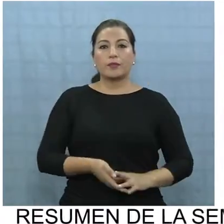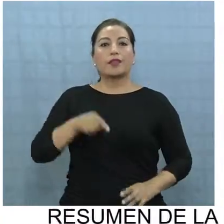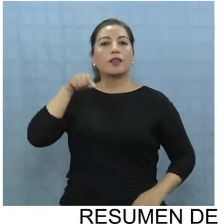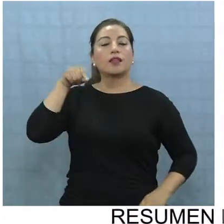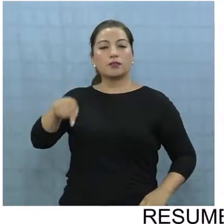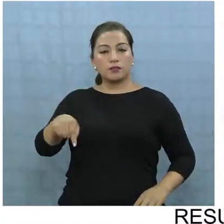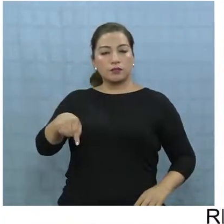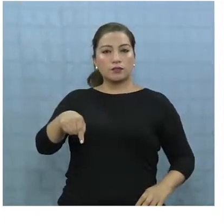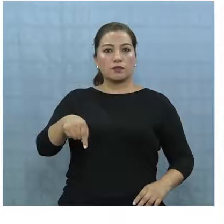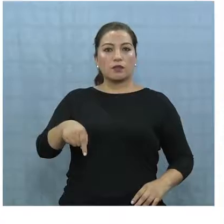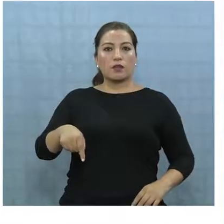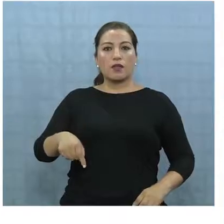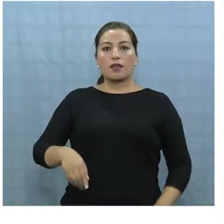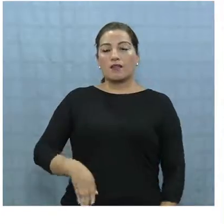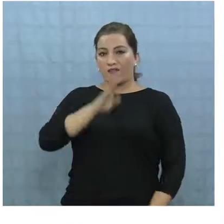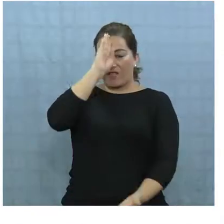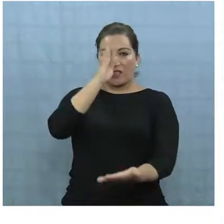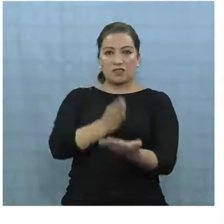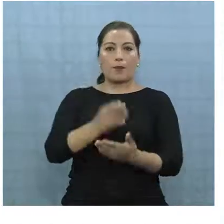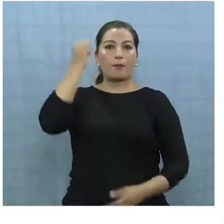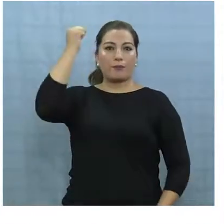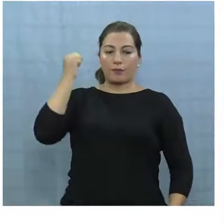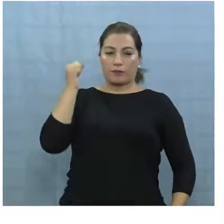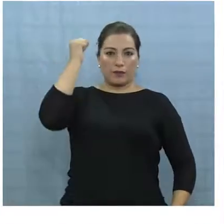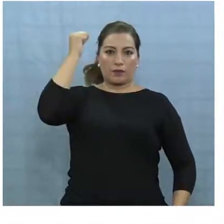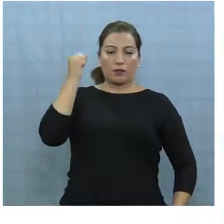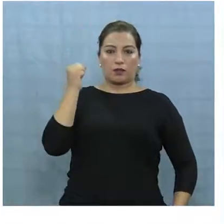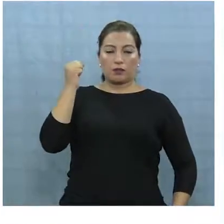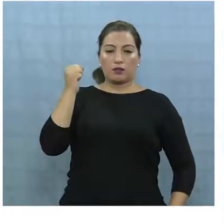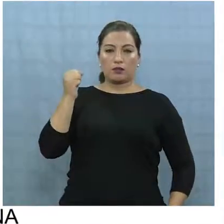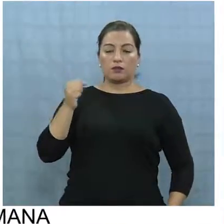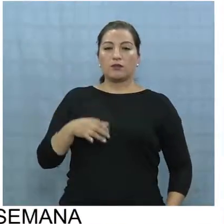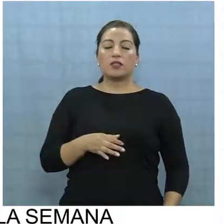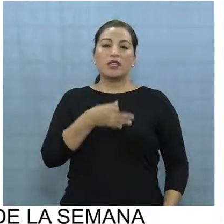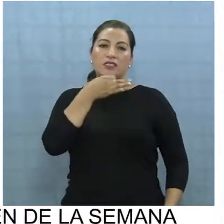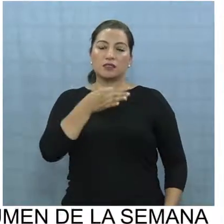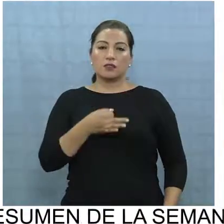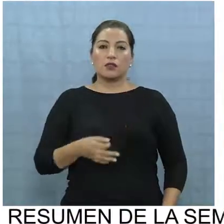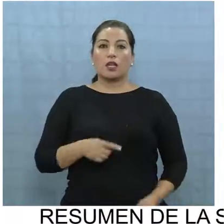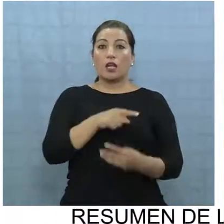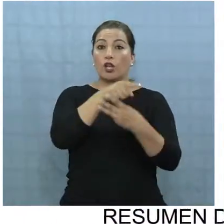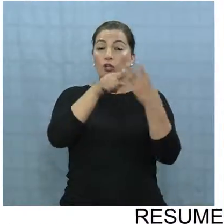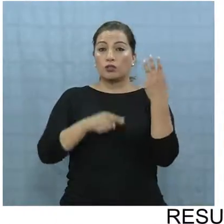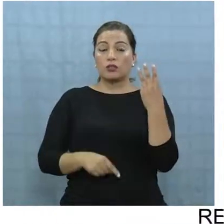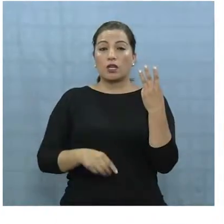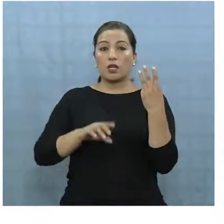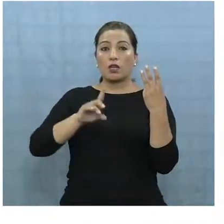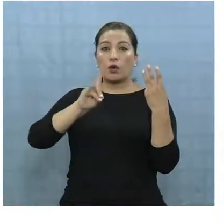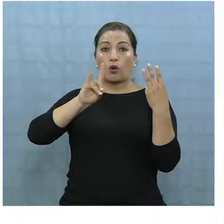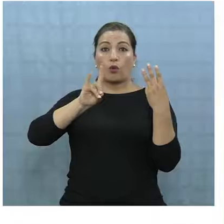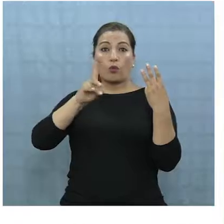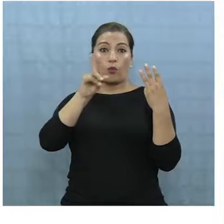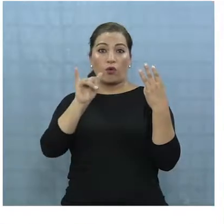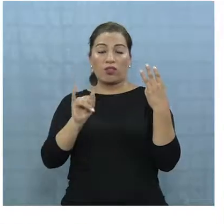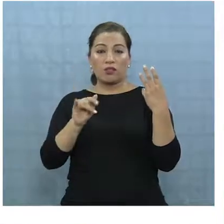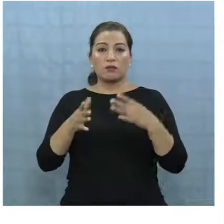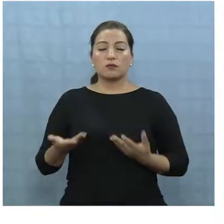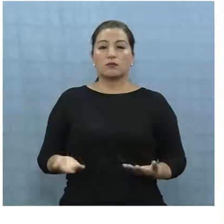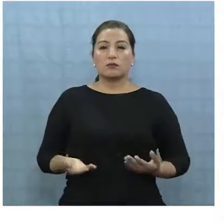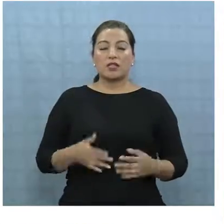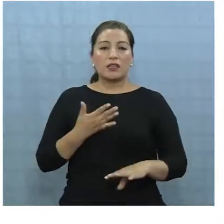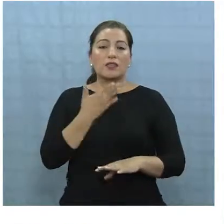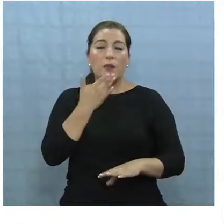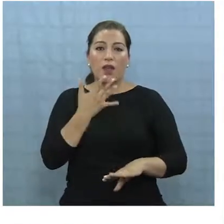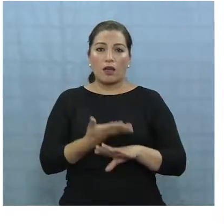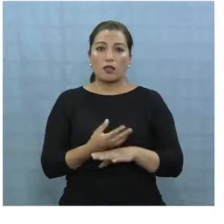Nacional. Y eso el que va a decidir, el presidente de la República, ya lo va a decir él. O va a decir uno de los tres que propuso la UDI, que no sé cuáles son,